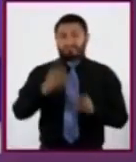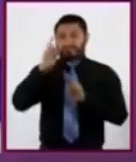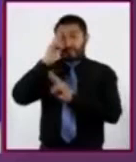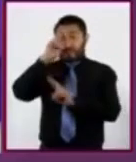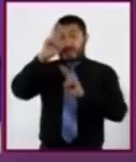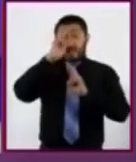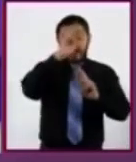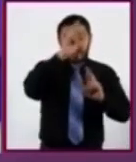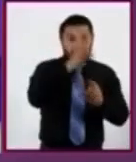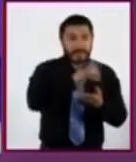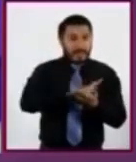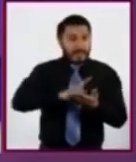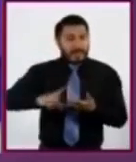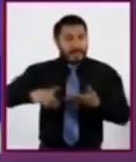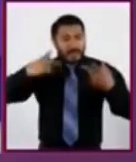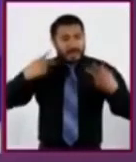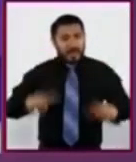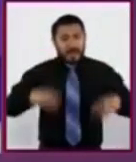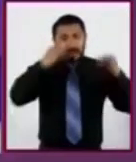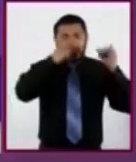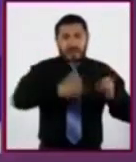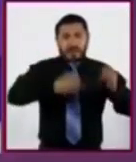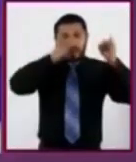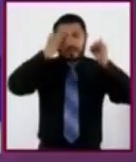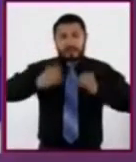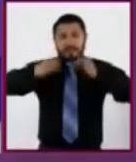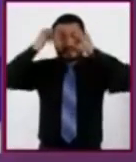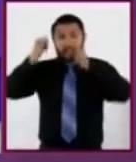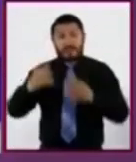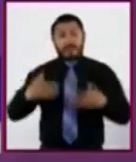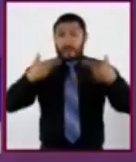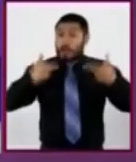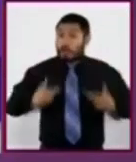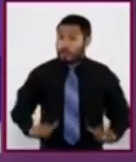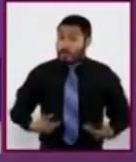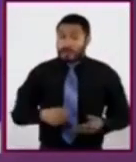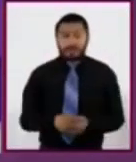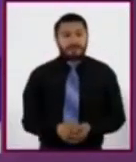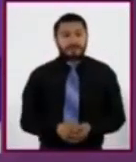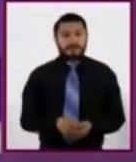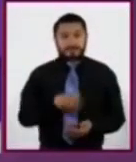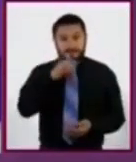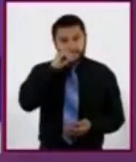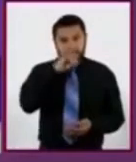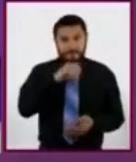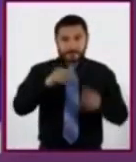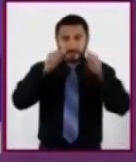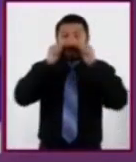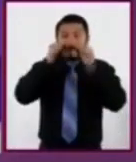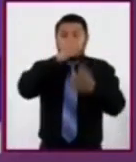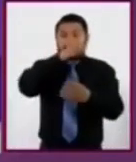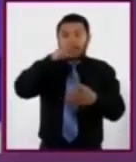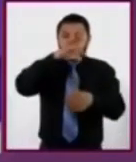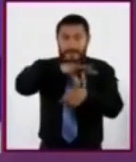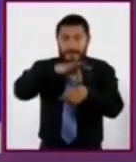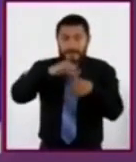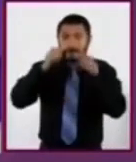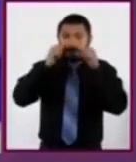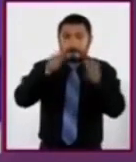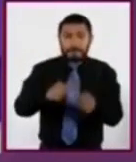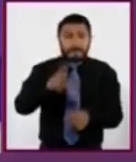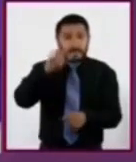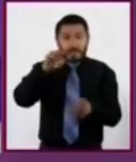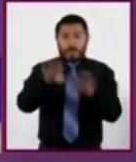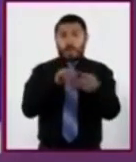sus derechos ciudadanos y humanos. A recibir atención médica sin ser juzgados